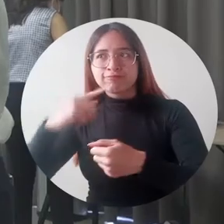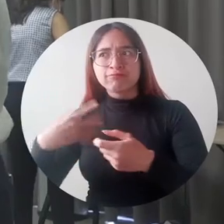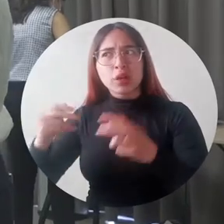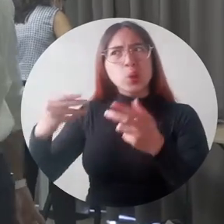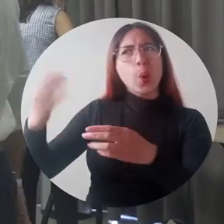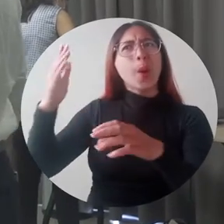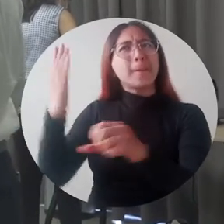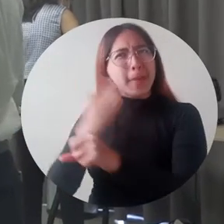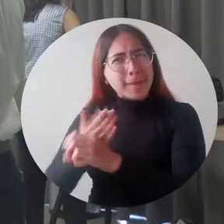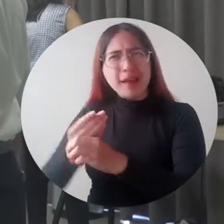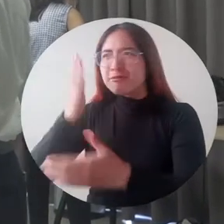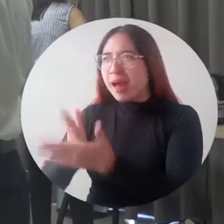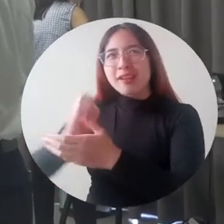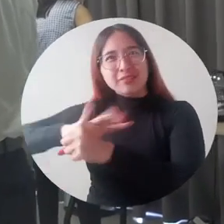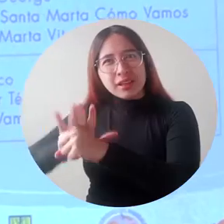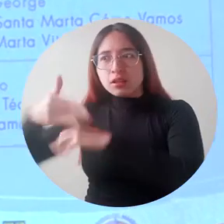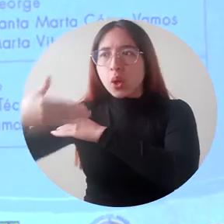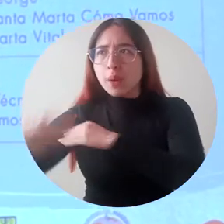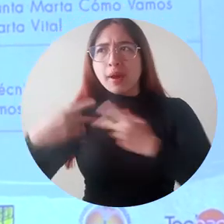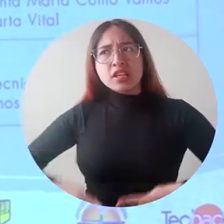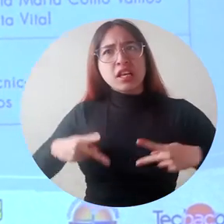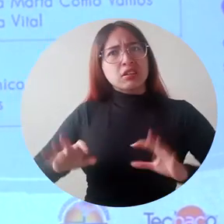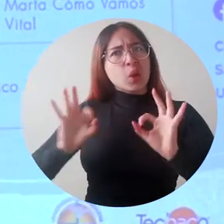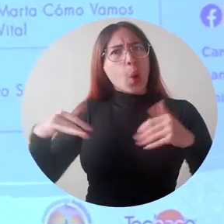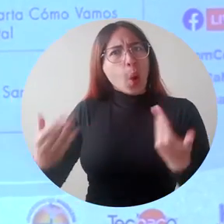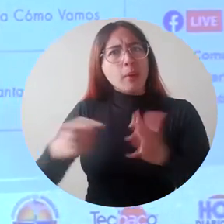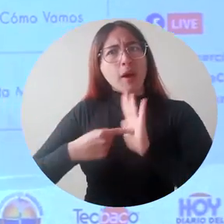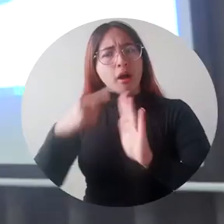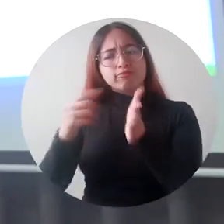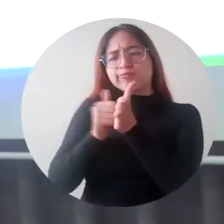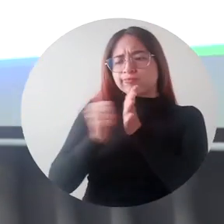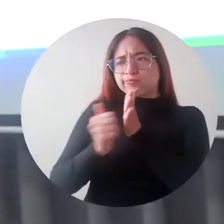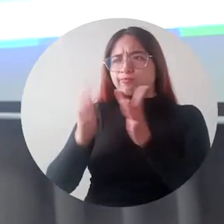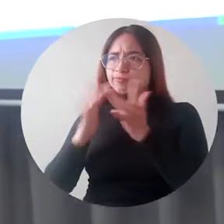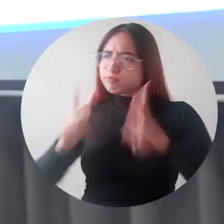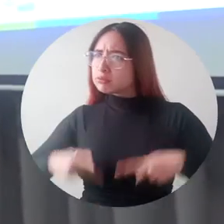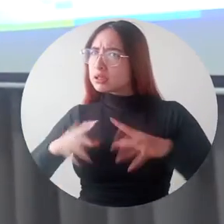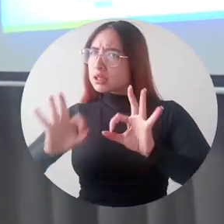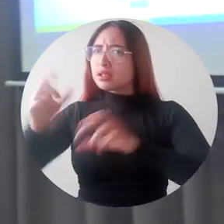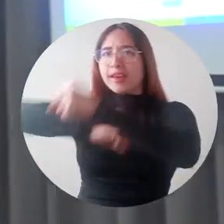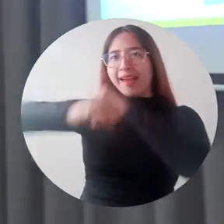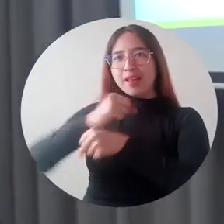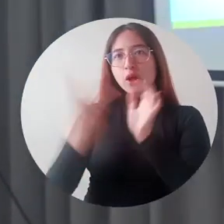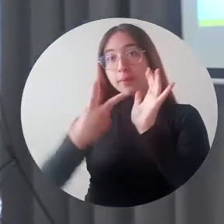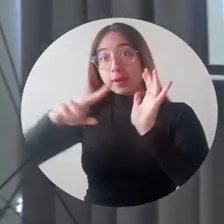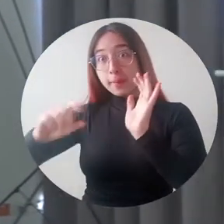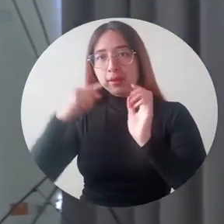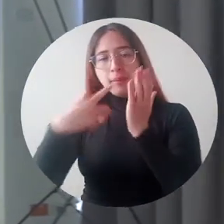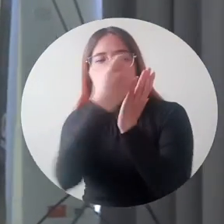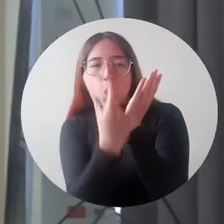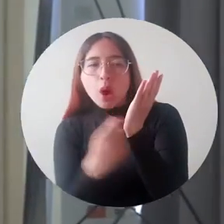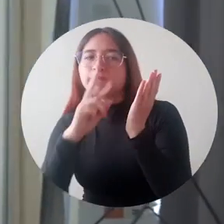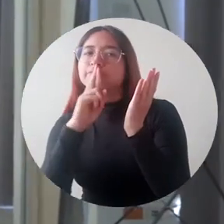pospandemia, desarrollado en el marco de la socialización de los resultados del informe de calidad de vida 2020 y de la encuesta de percepción